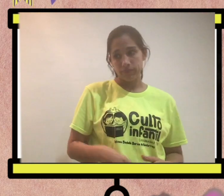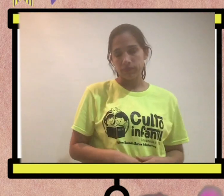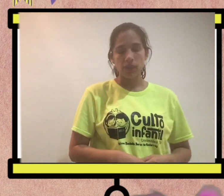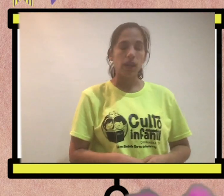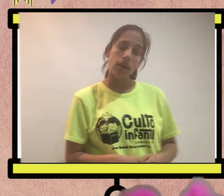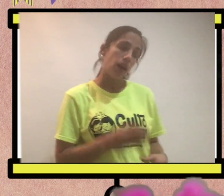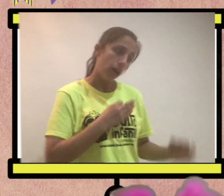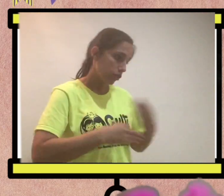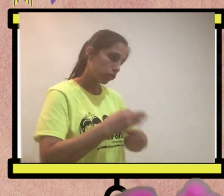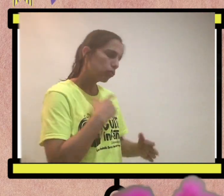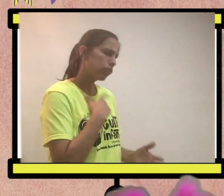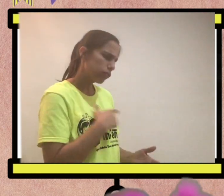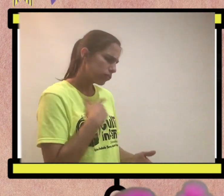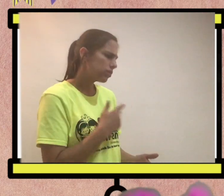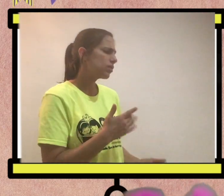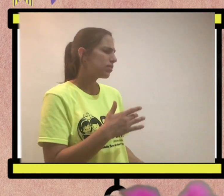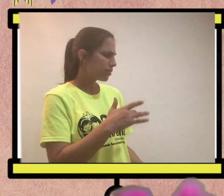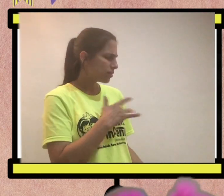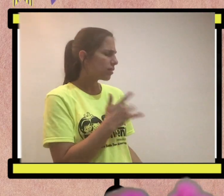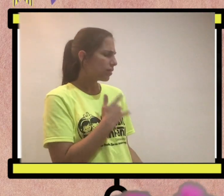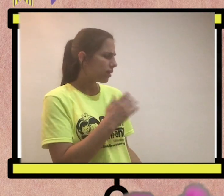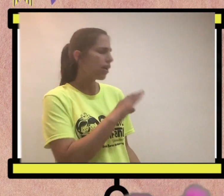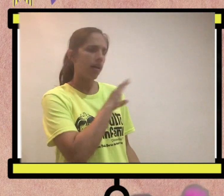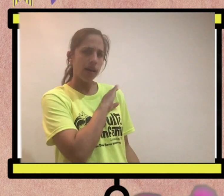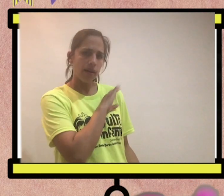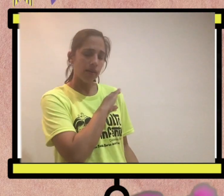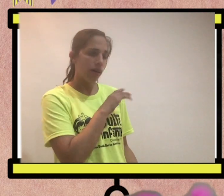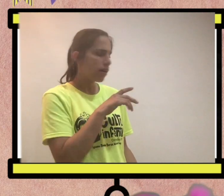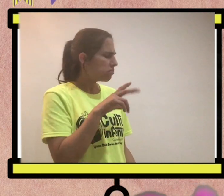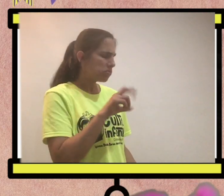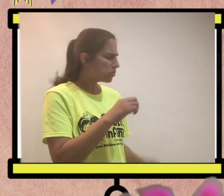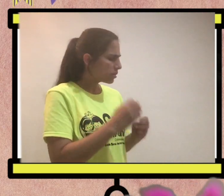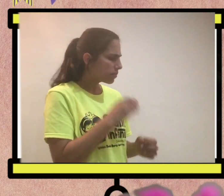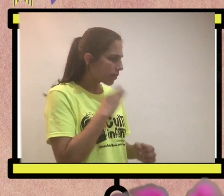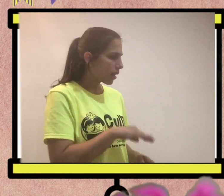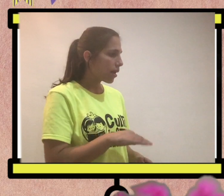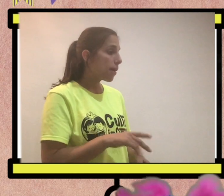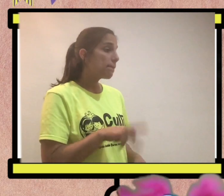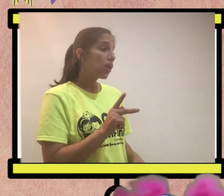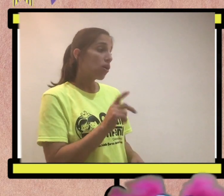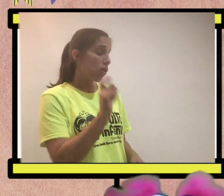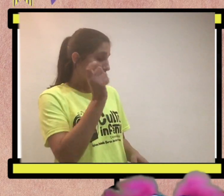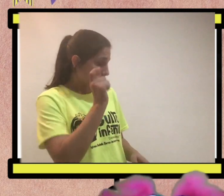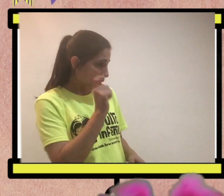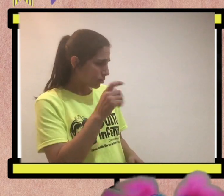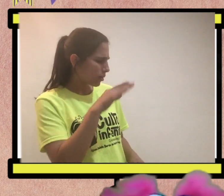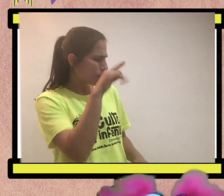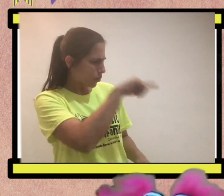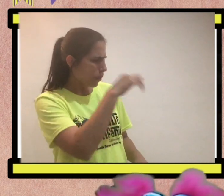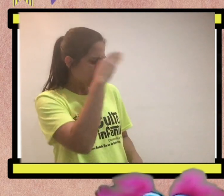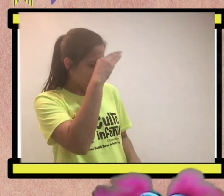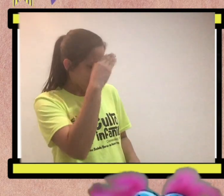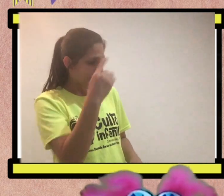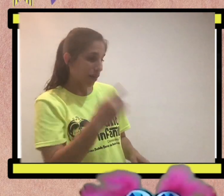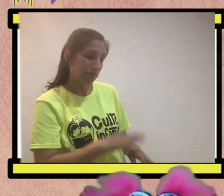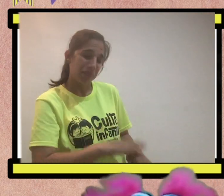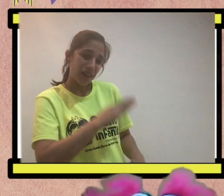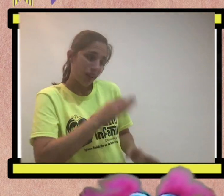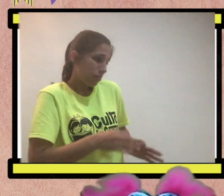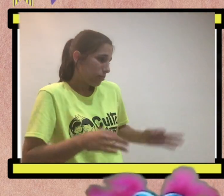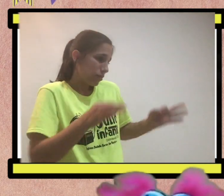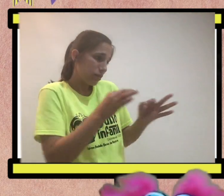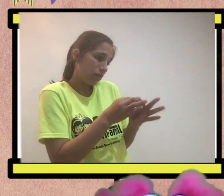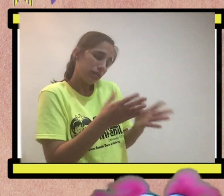todos nos gusta sentirnos querido, Farra. Eso no tiene nada de malo. El problema es cuando pensamos que es lo más